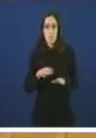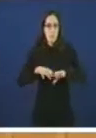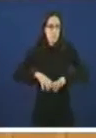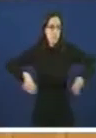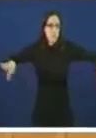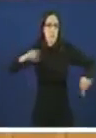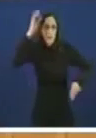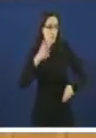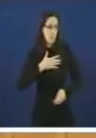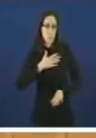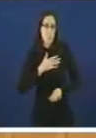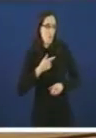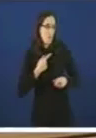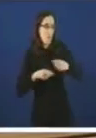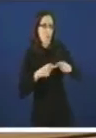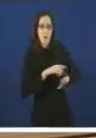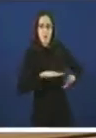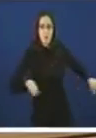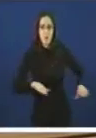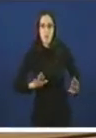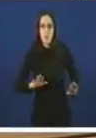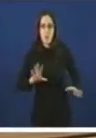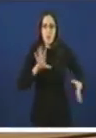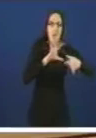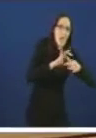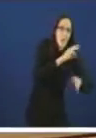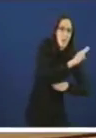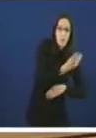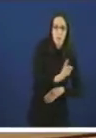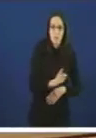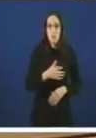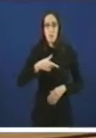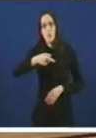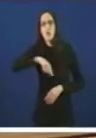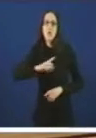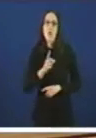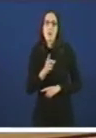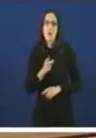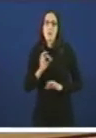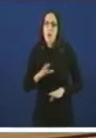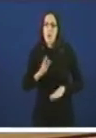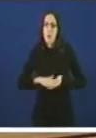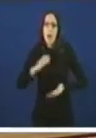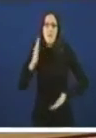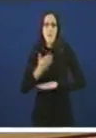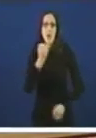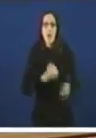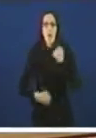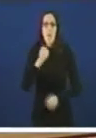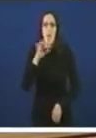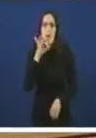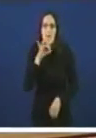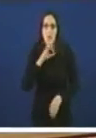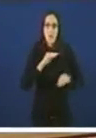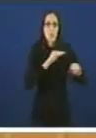diferenciada Non temos nada a ver Con o Partido Popular Non somos o cabalo de Troia Da economía galega Dos sectores productivos de Galicia Vostede